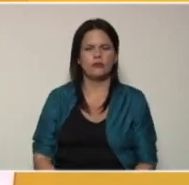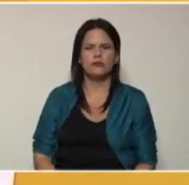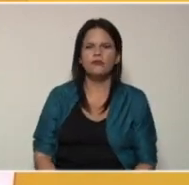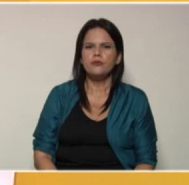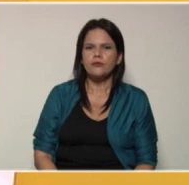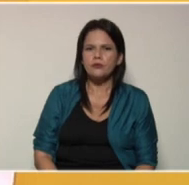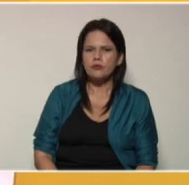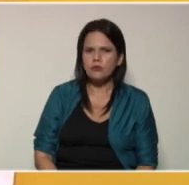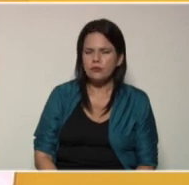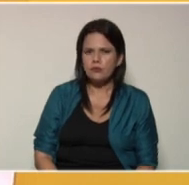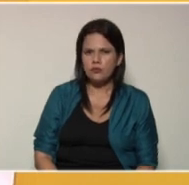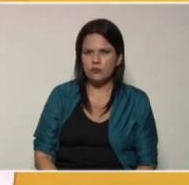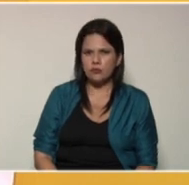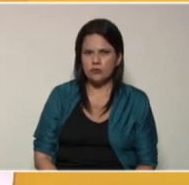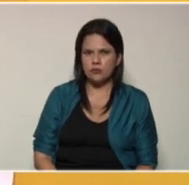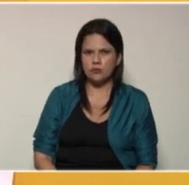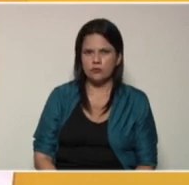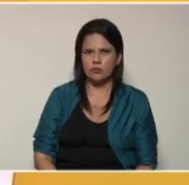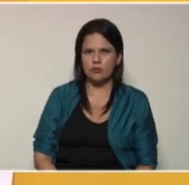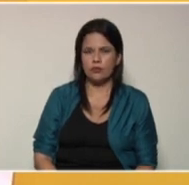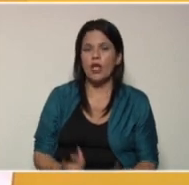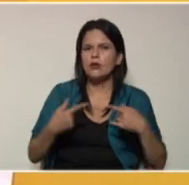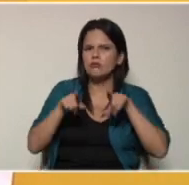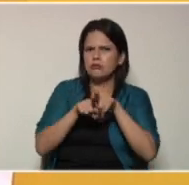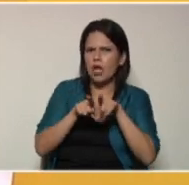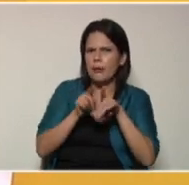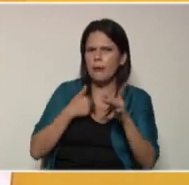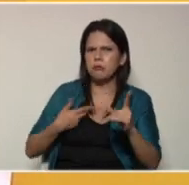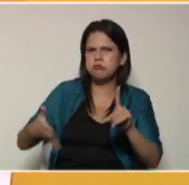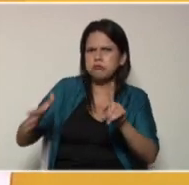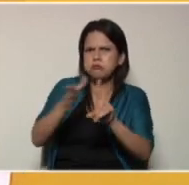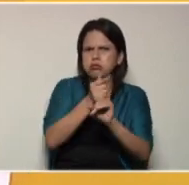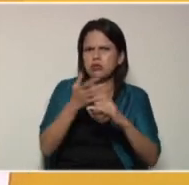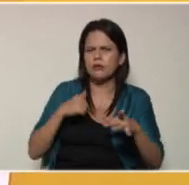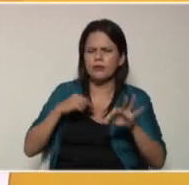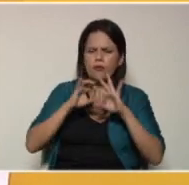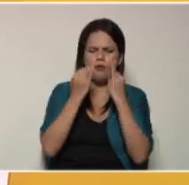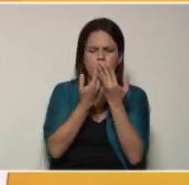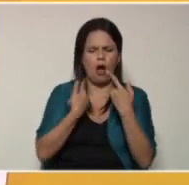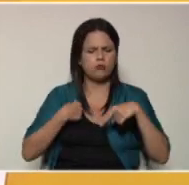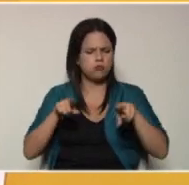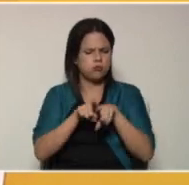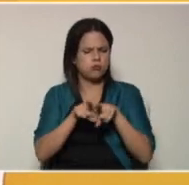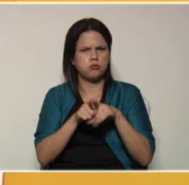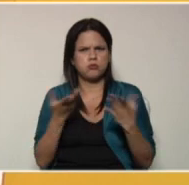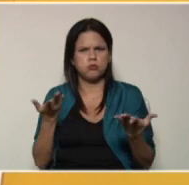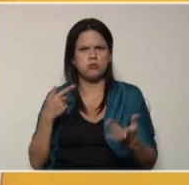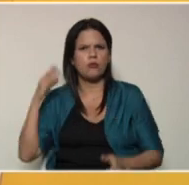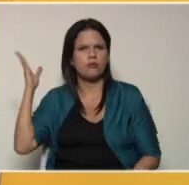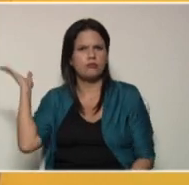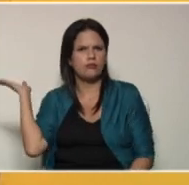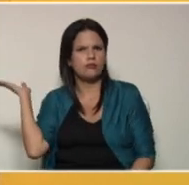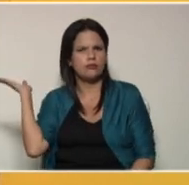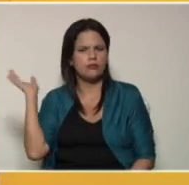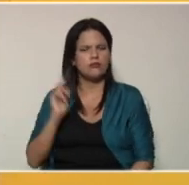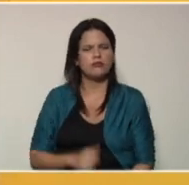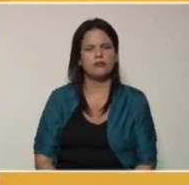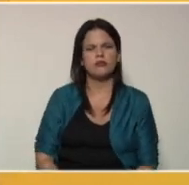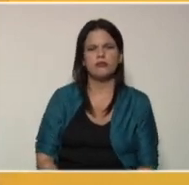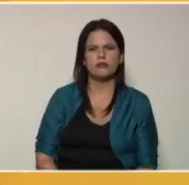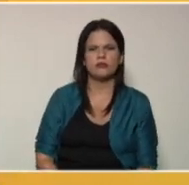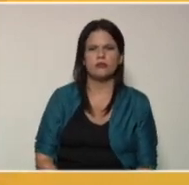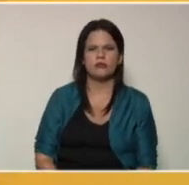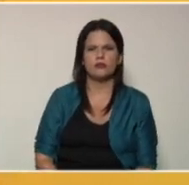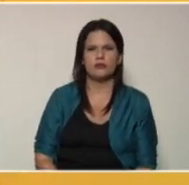.gov.be También nos puedes conseguir con el enlace cadafamiliaunaescuela.me.gov